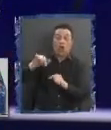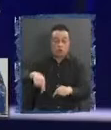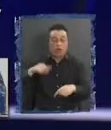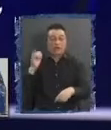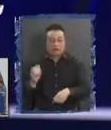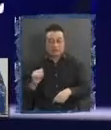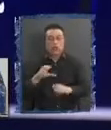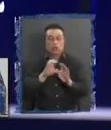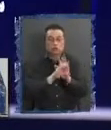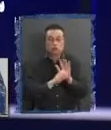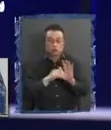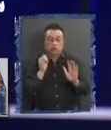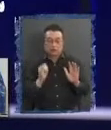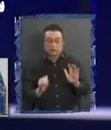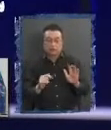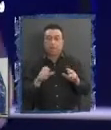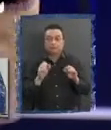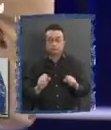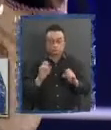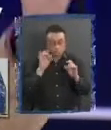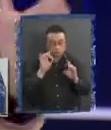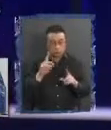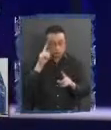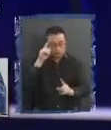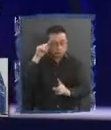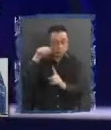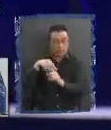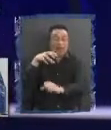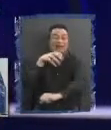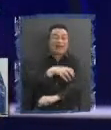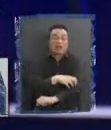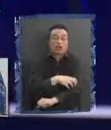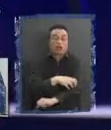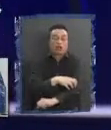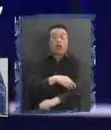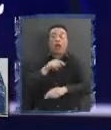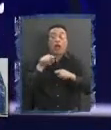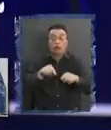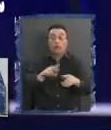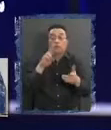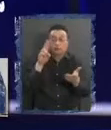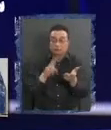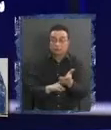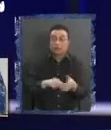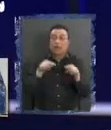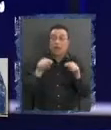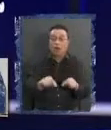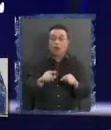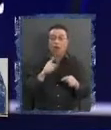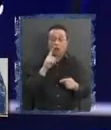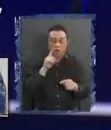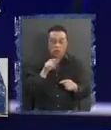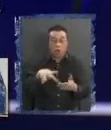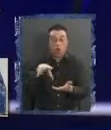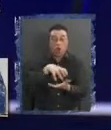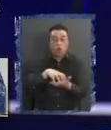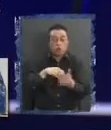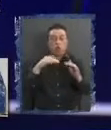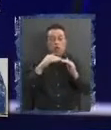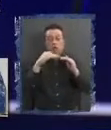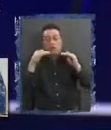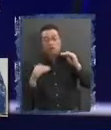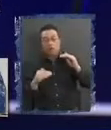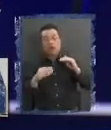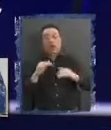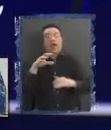constitución. Hoy día solamente lo va a poder hacer respecto de la región. Entonces acá hay un tema de que efectivamente se está poniendo la comuna debajo de la región. el Estado